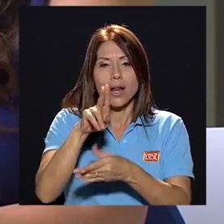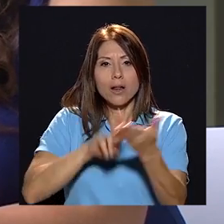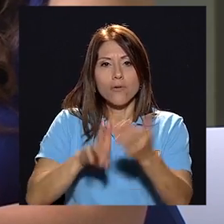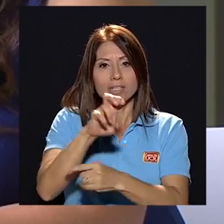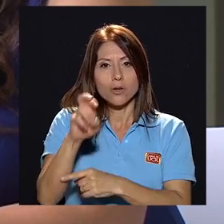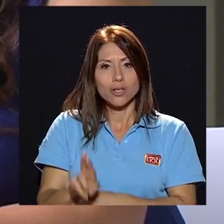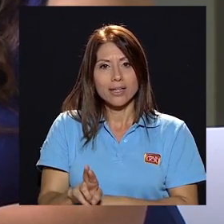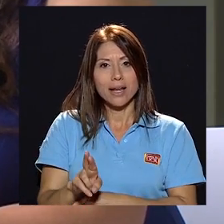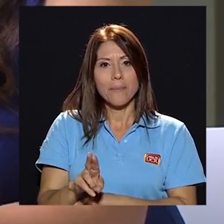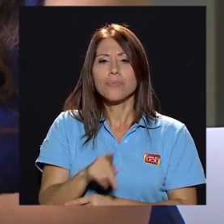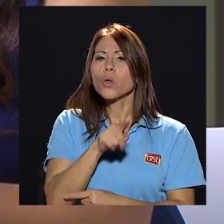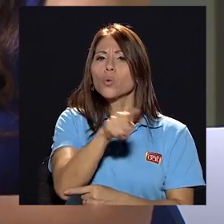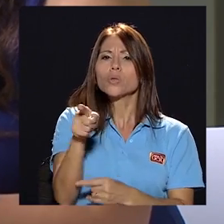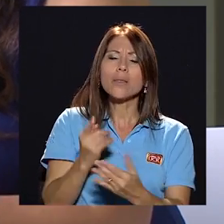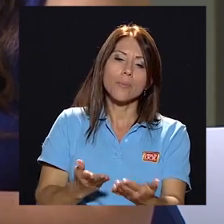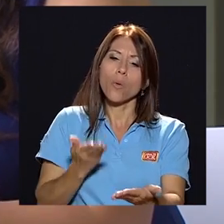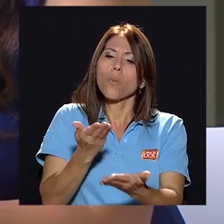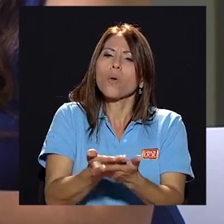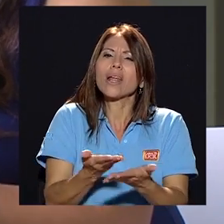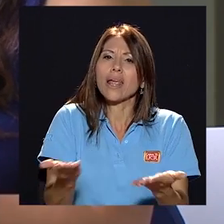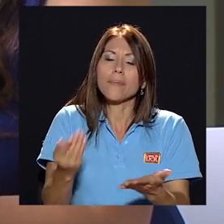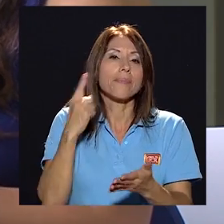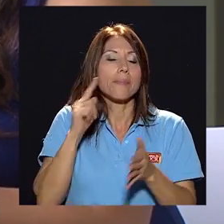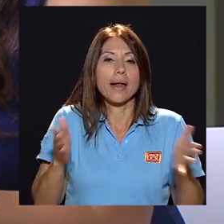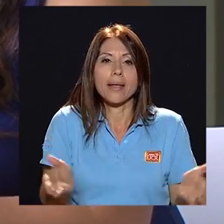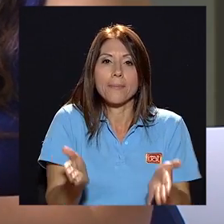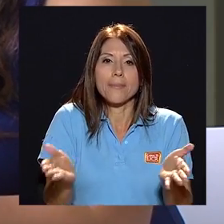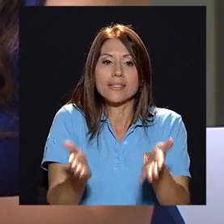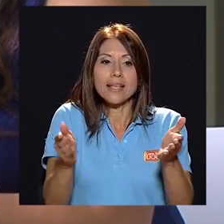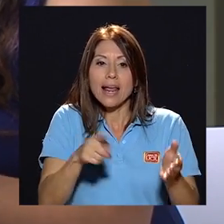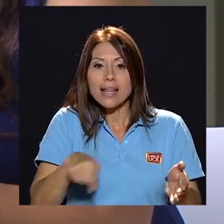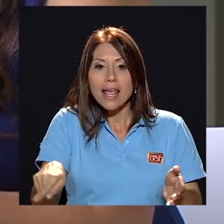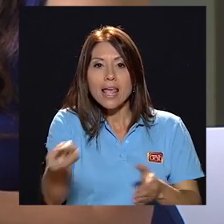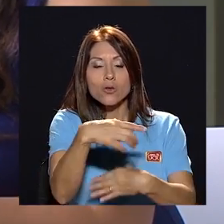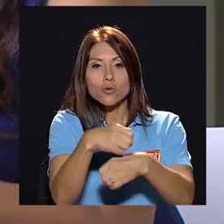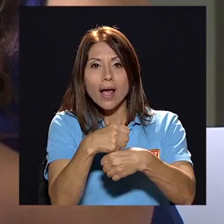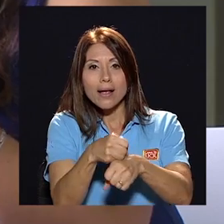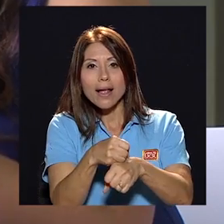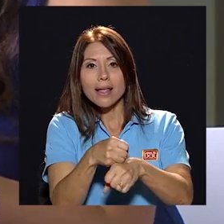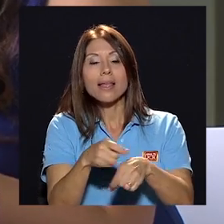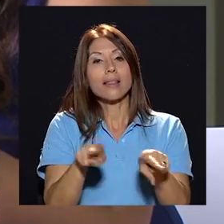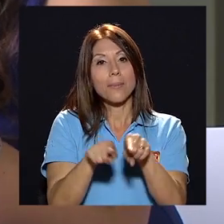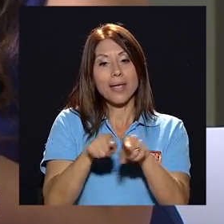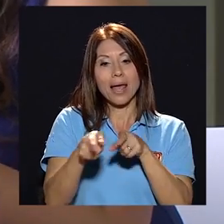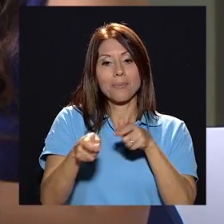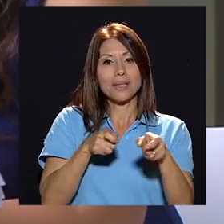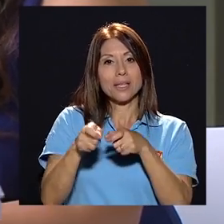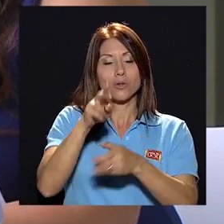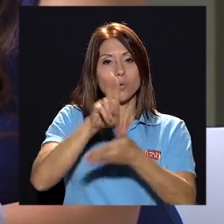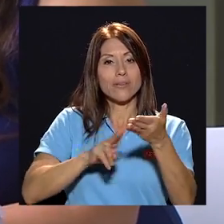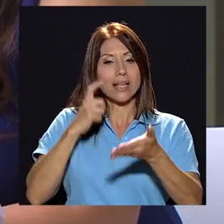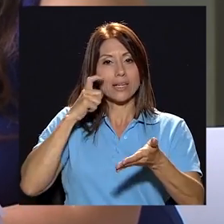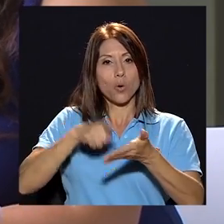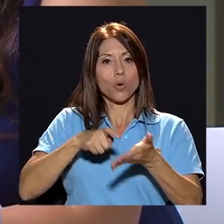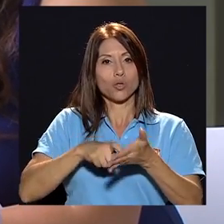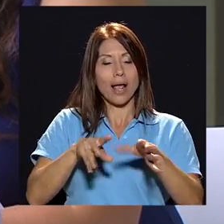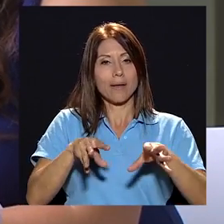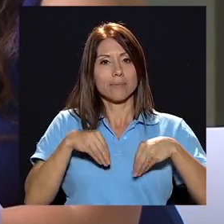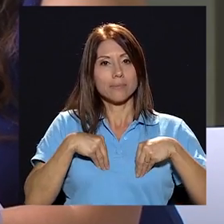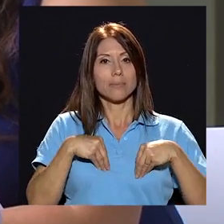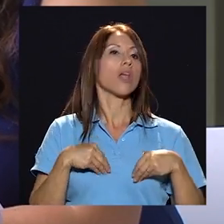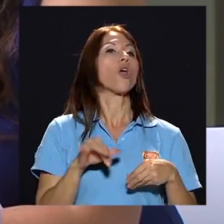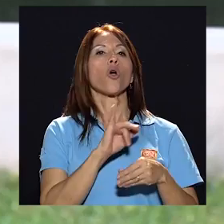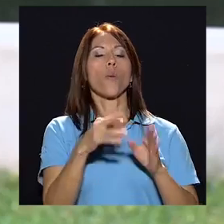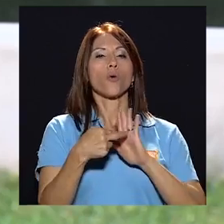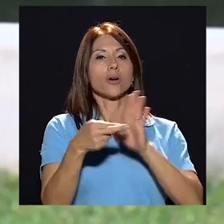la universidad de costa rica qué propone usted para incentivar al personal para que lo haga y para que la administración universitaria lo reconozca como